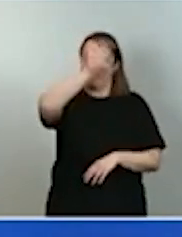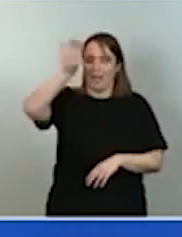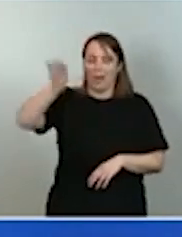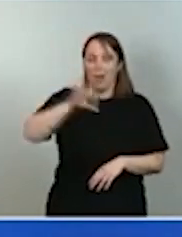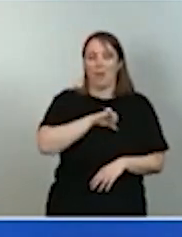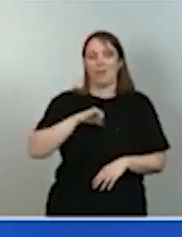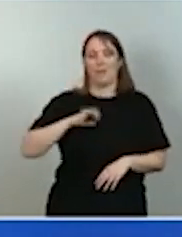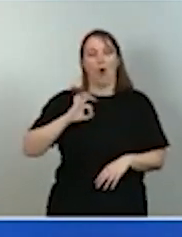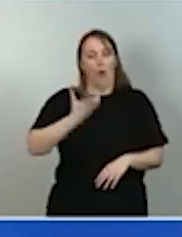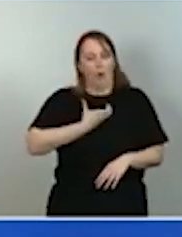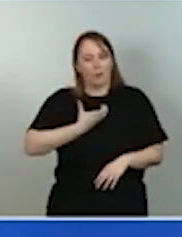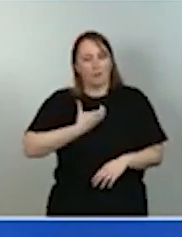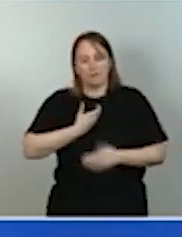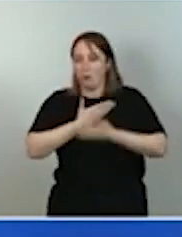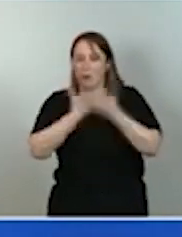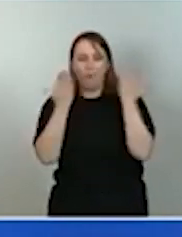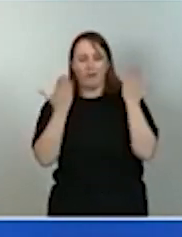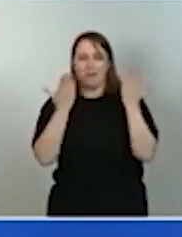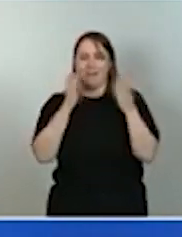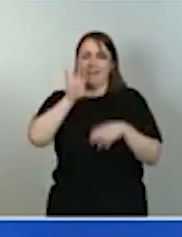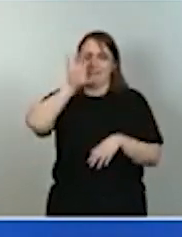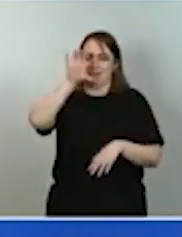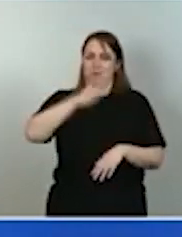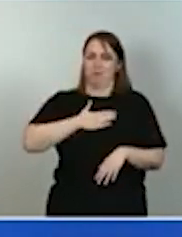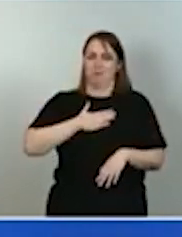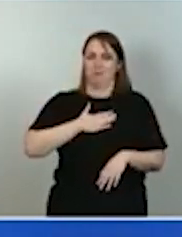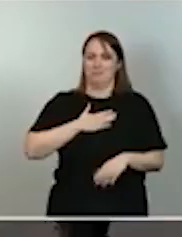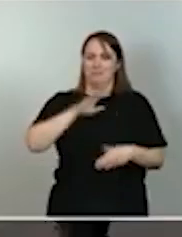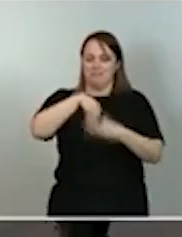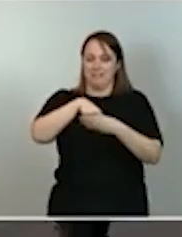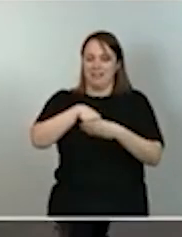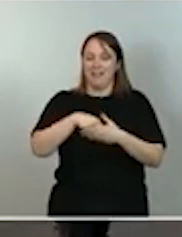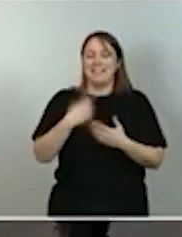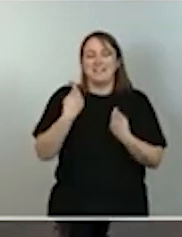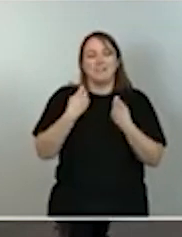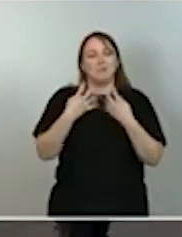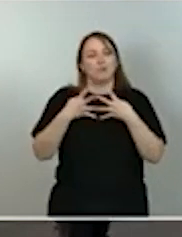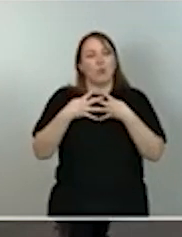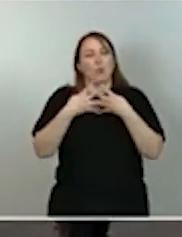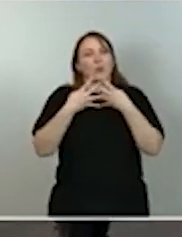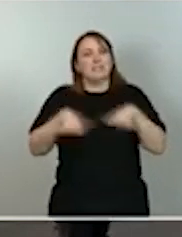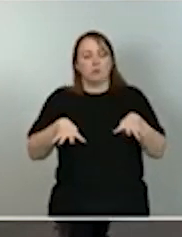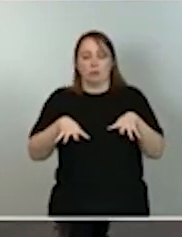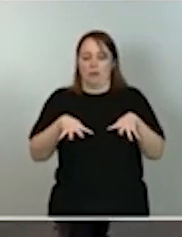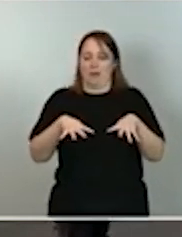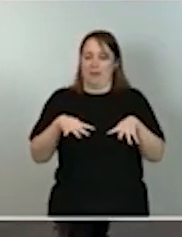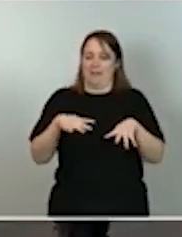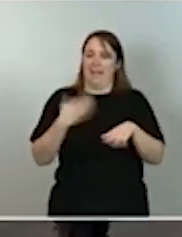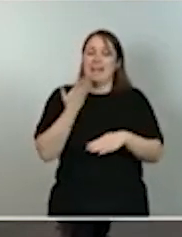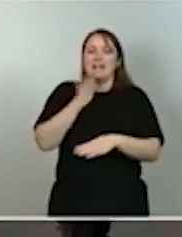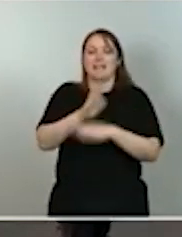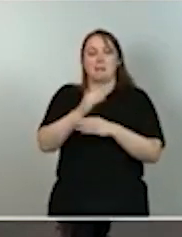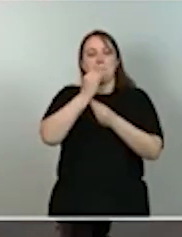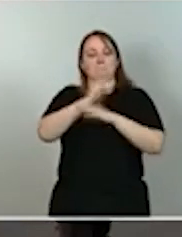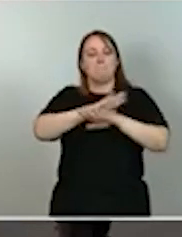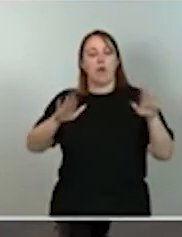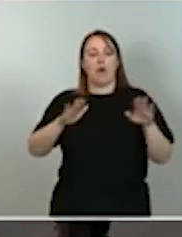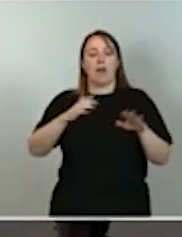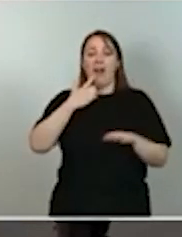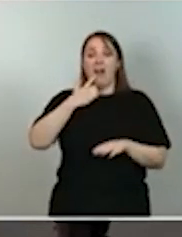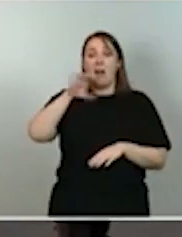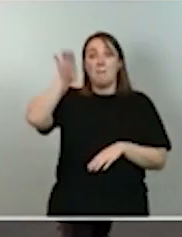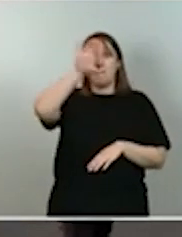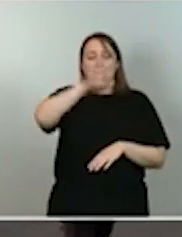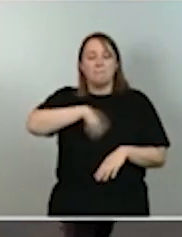y necesitamos reconstruir una estructura que represente mejor y que se parezca más a la diversidad de nuestro país. Por último,